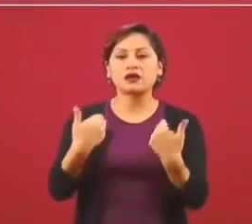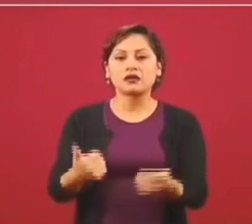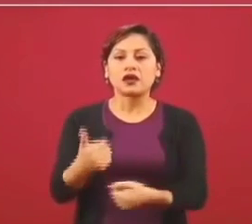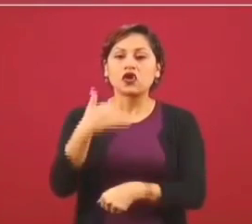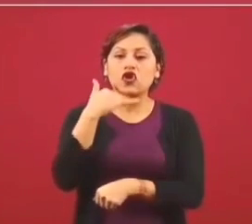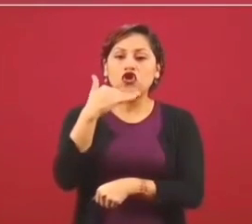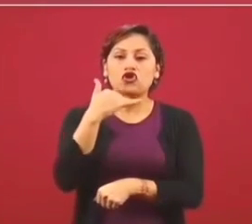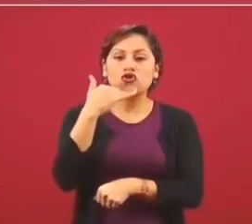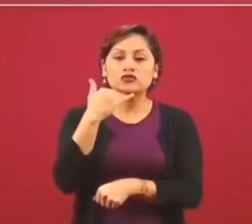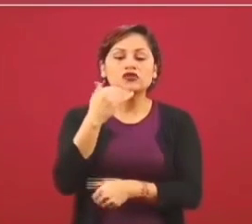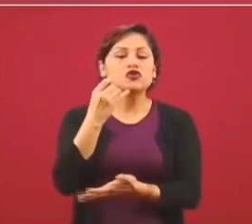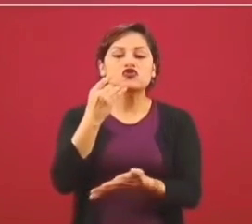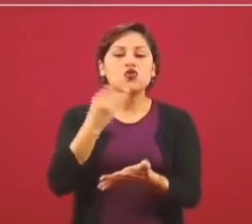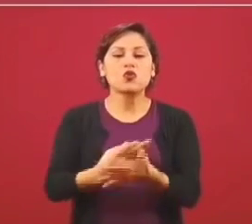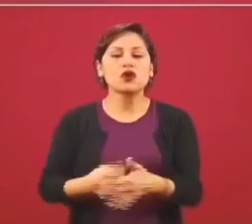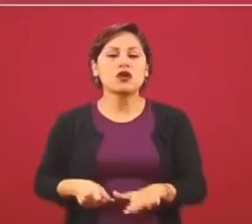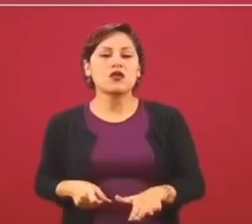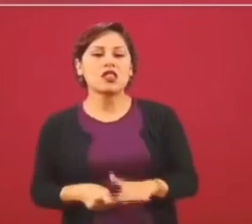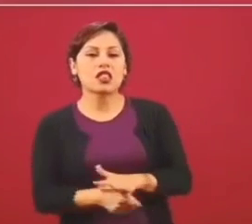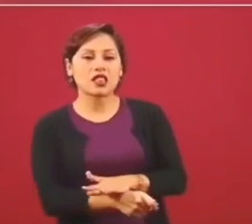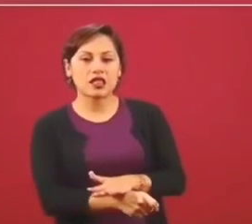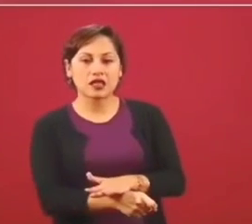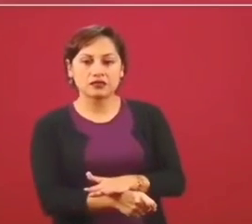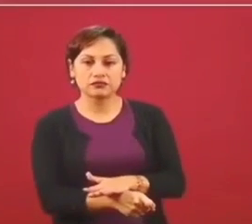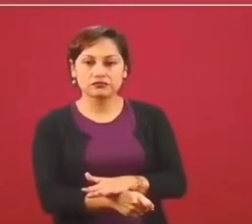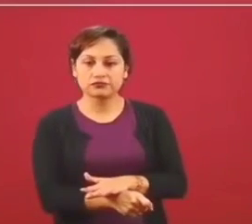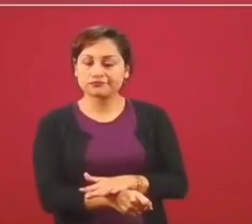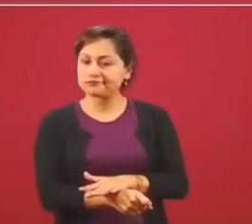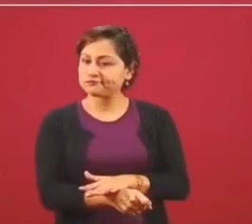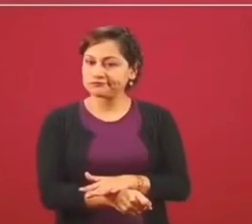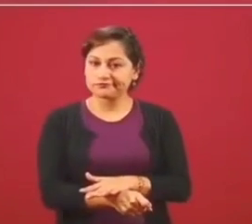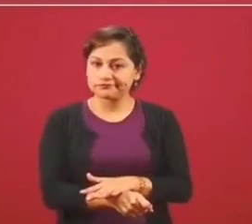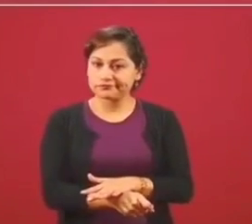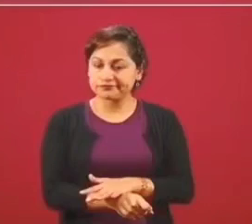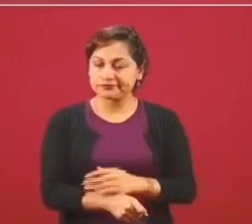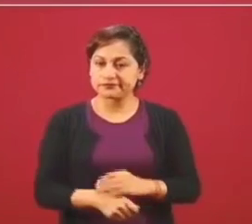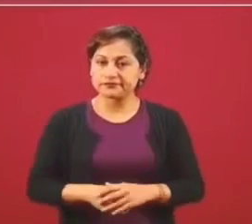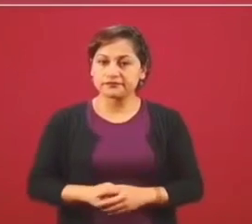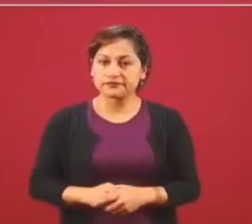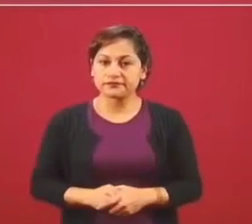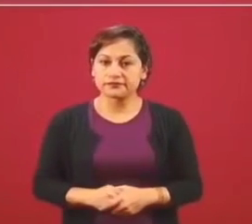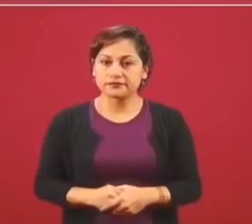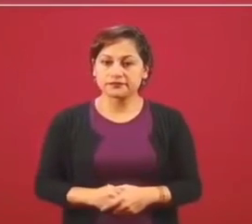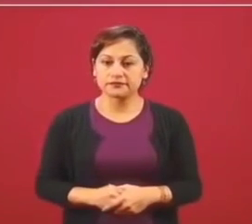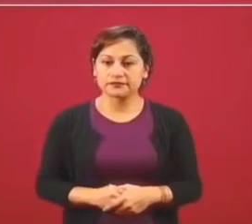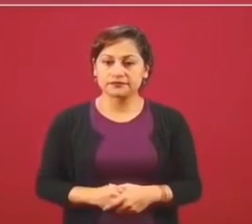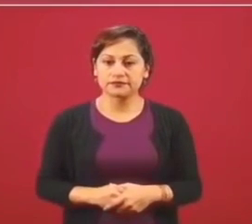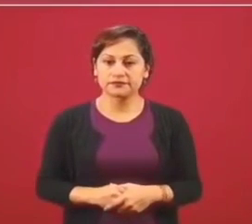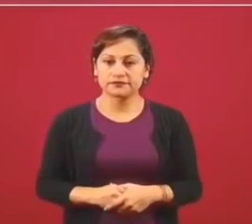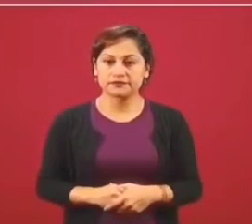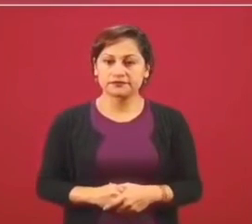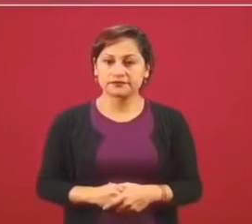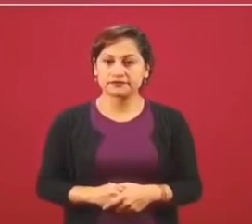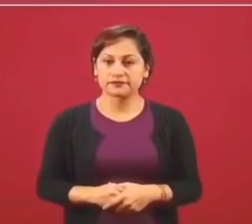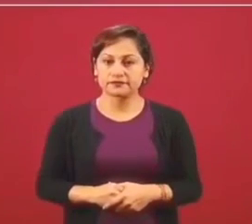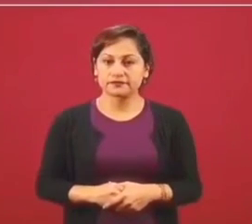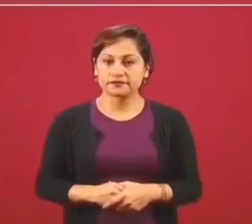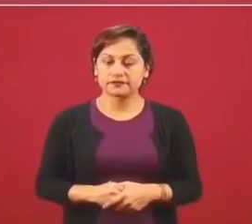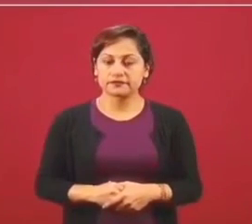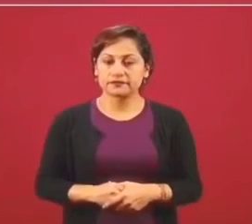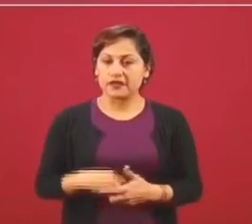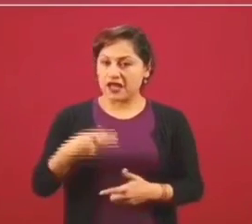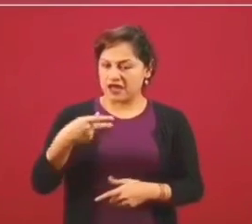cuando los grandes atracos